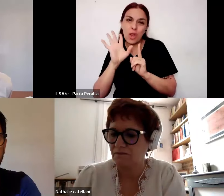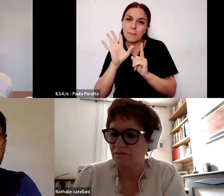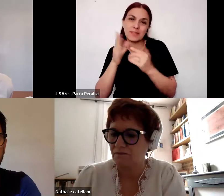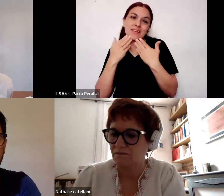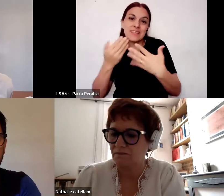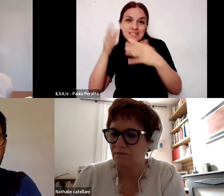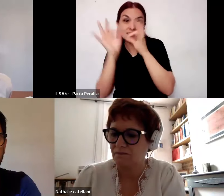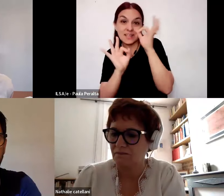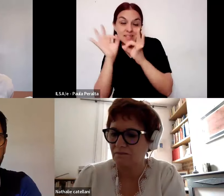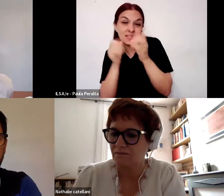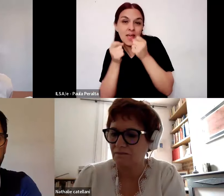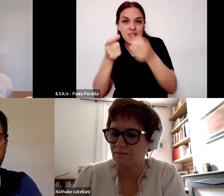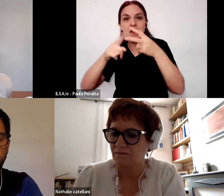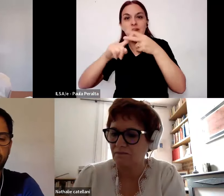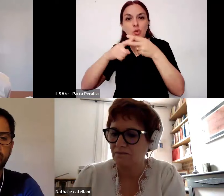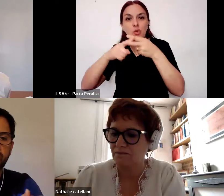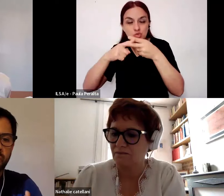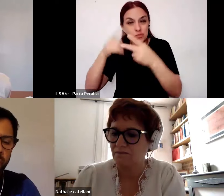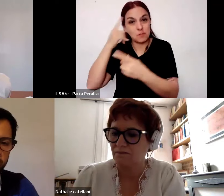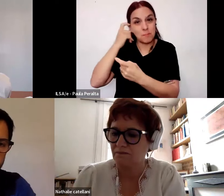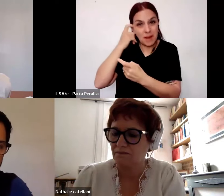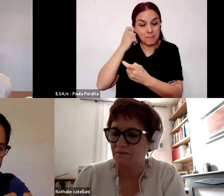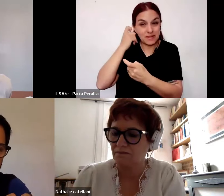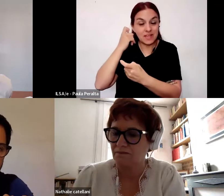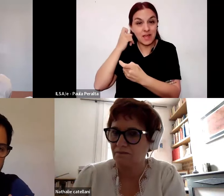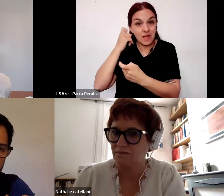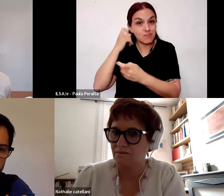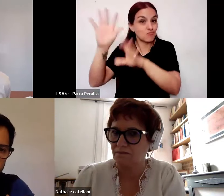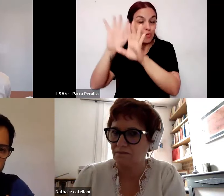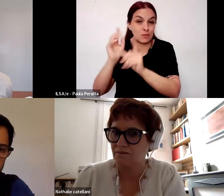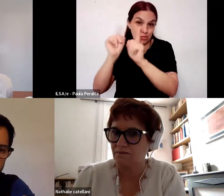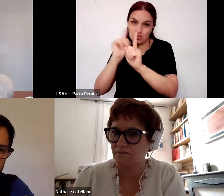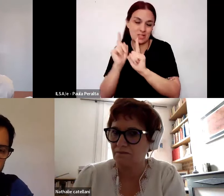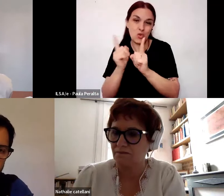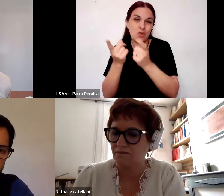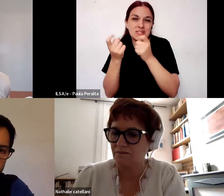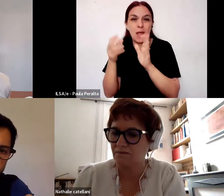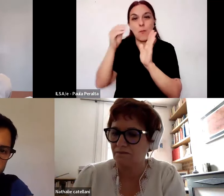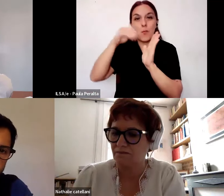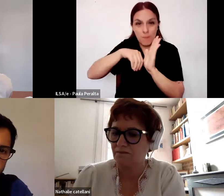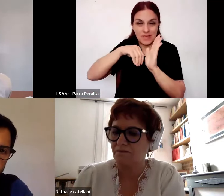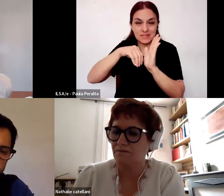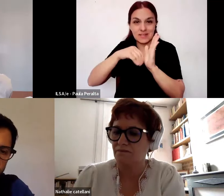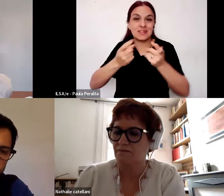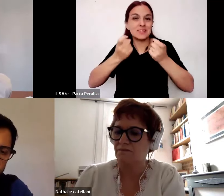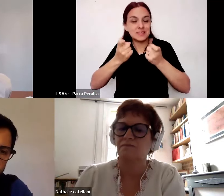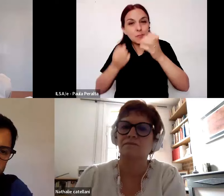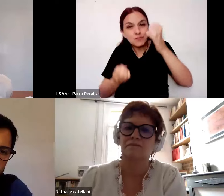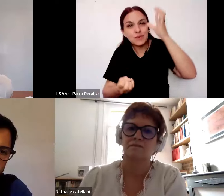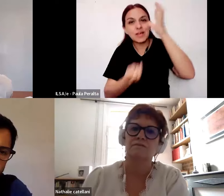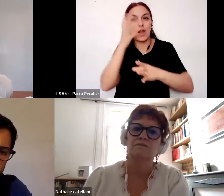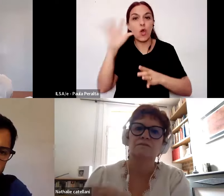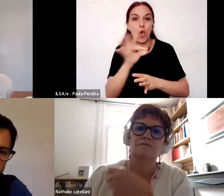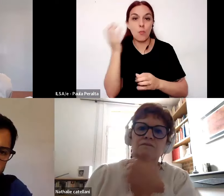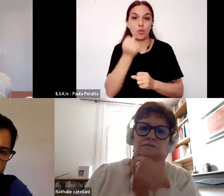estrategias recursos didácticos a la formación docente sino la de generar la oportunidad de que los